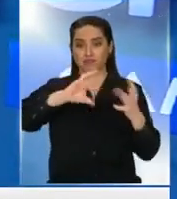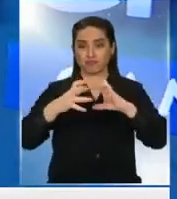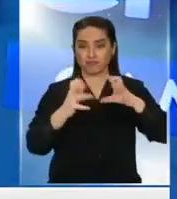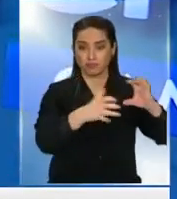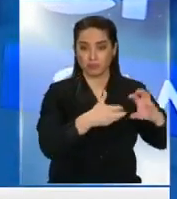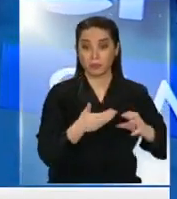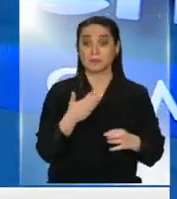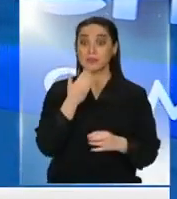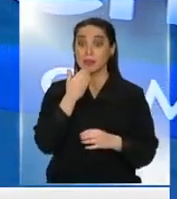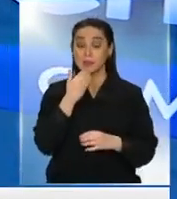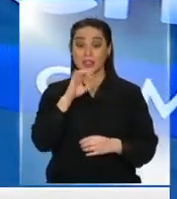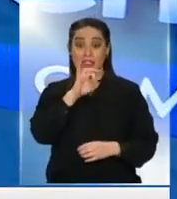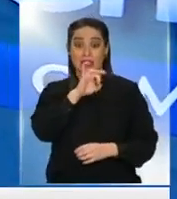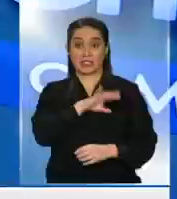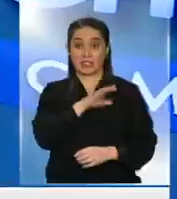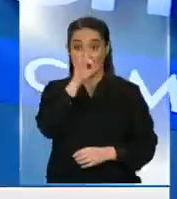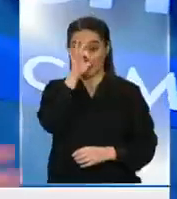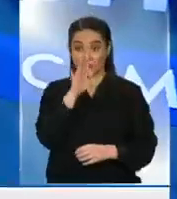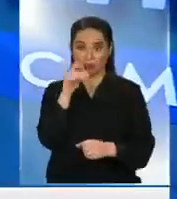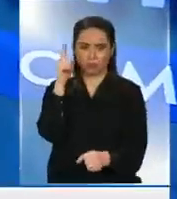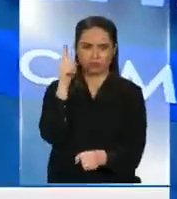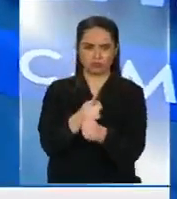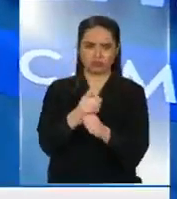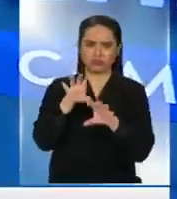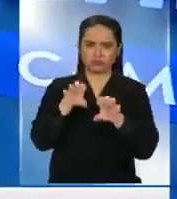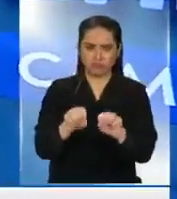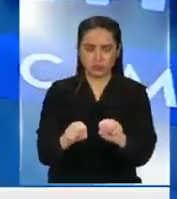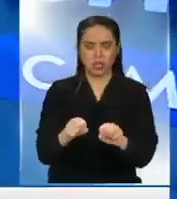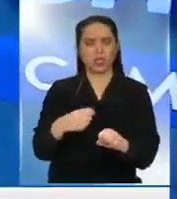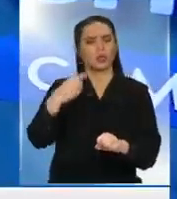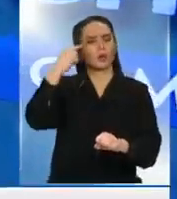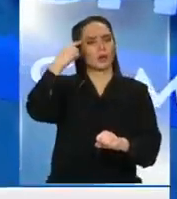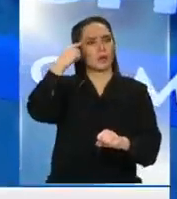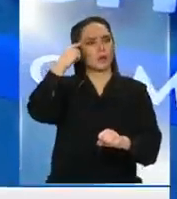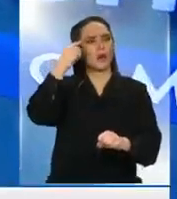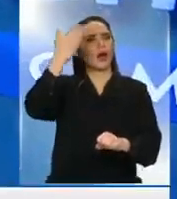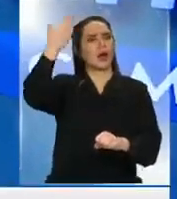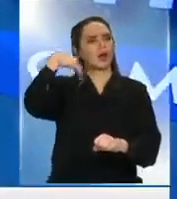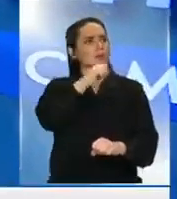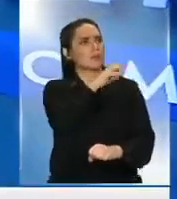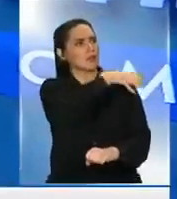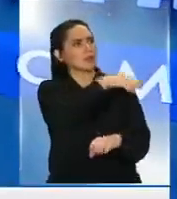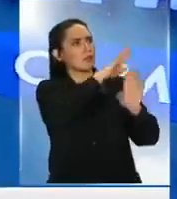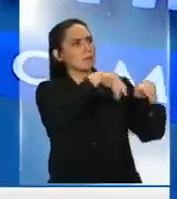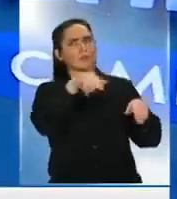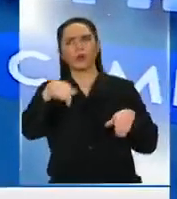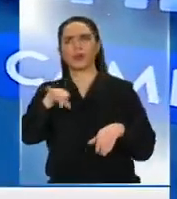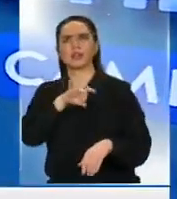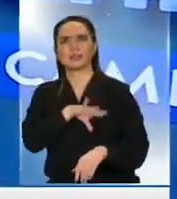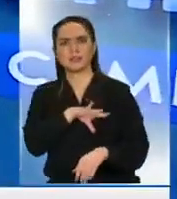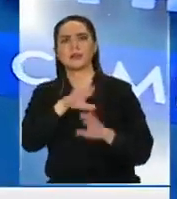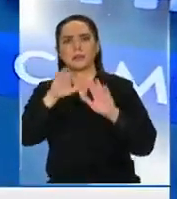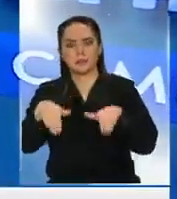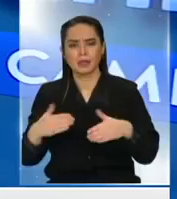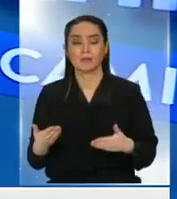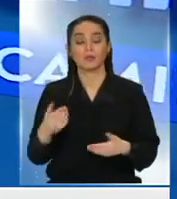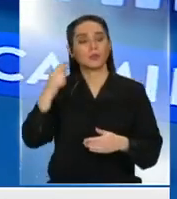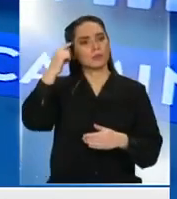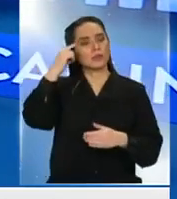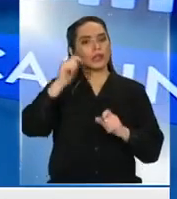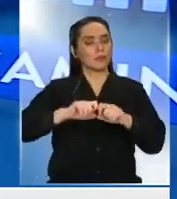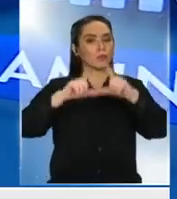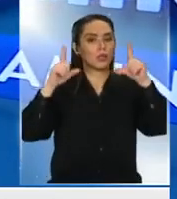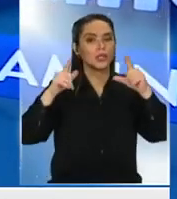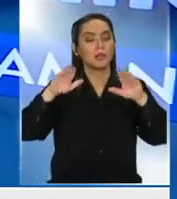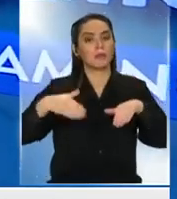en Chile, empiezo a escuchar lo mismo que escuchaba de Palestina en mi país, y empiezo a hacer el link. Siempre encontré que los mismos protagonistas que